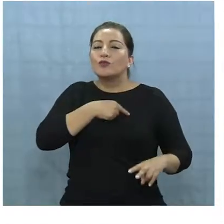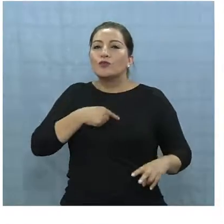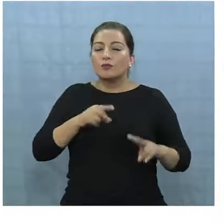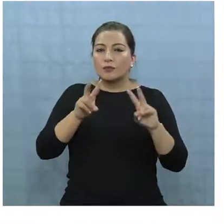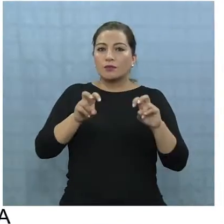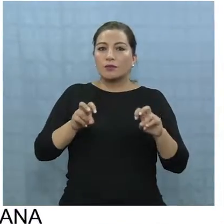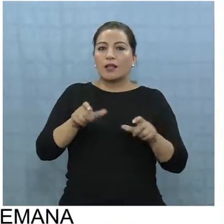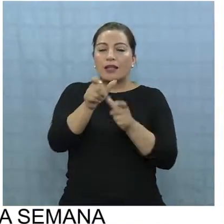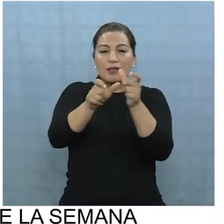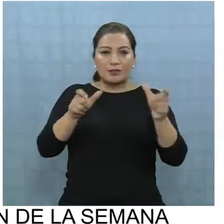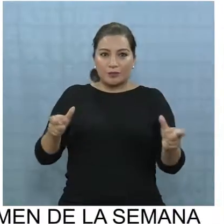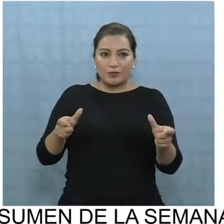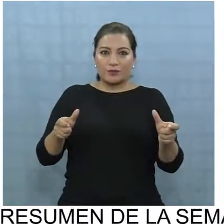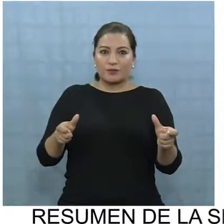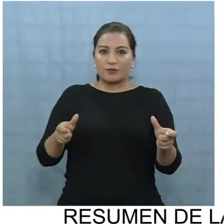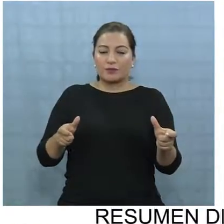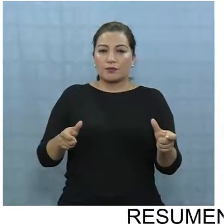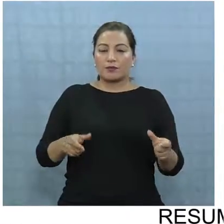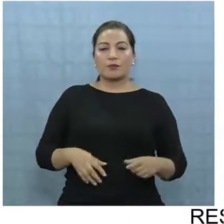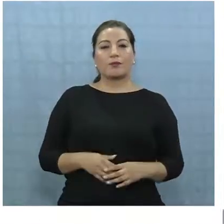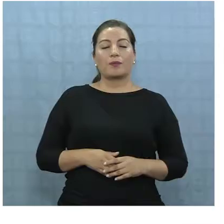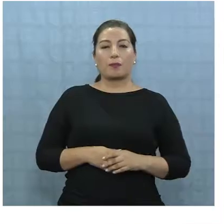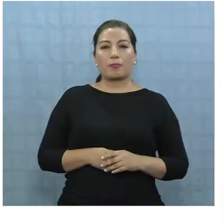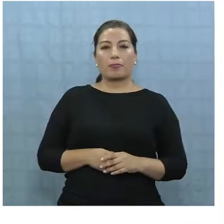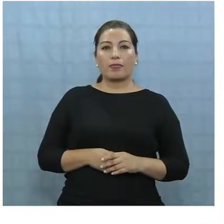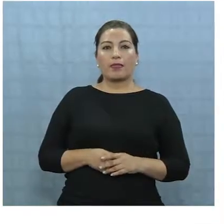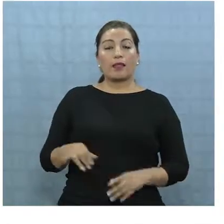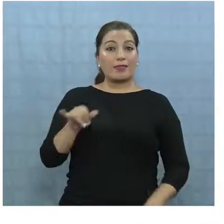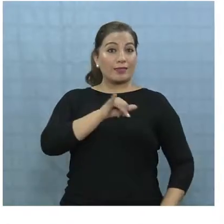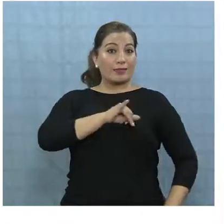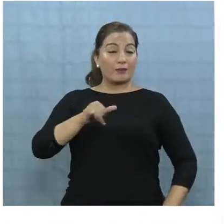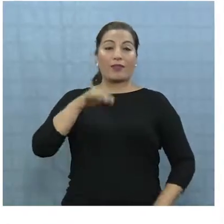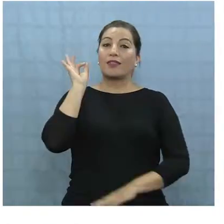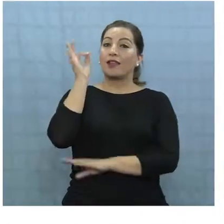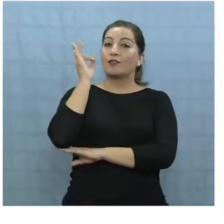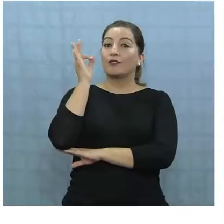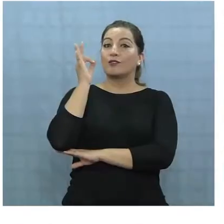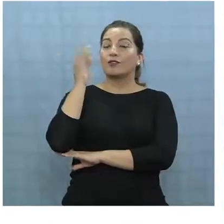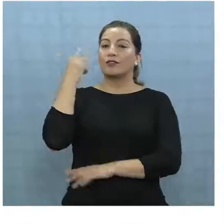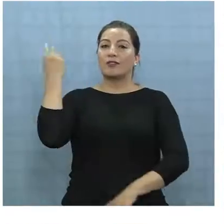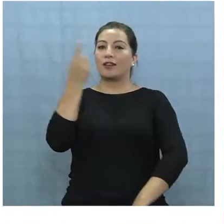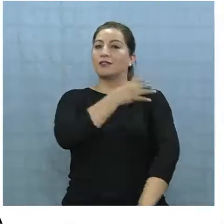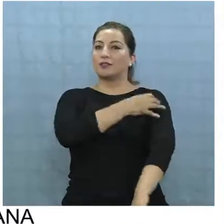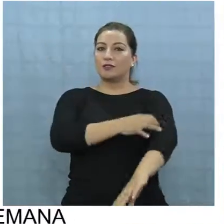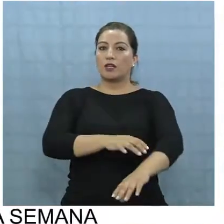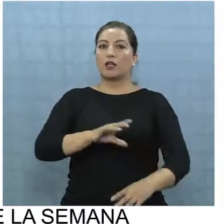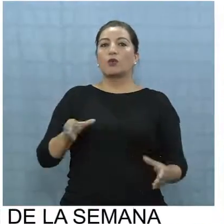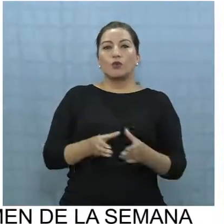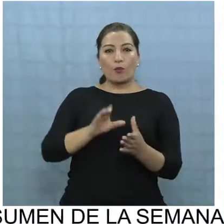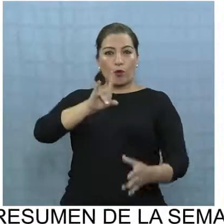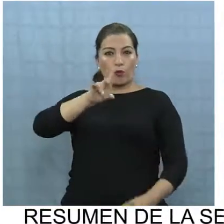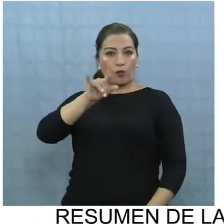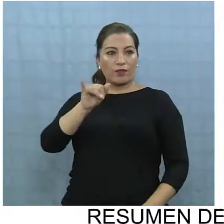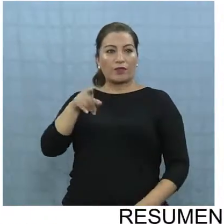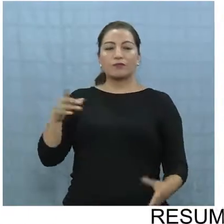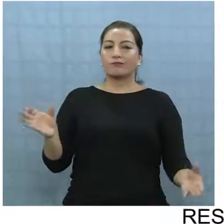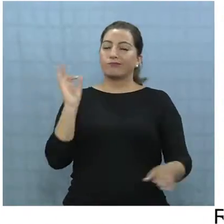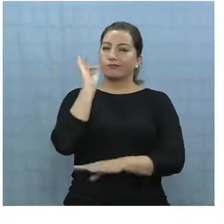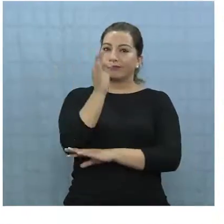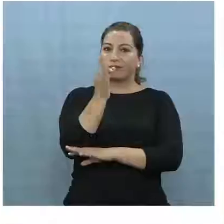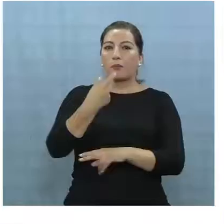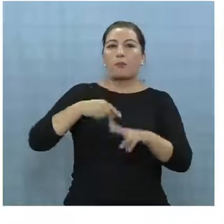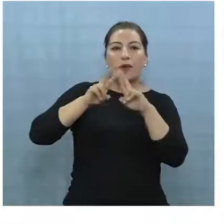analizado las listas de los militantes con posibles posibilidades de cargo. Luego de su reunión nacional, la UDI se reúne el lunes como comisión